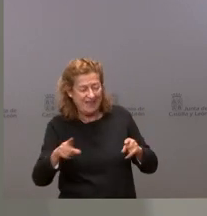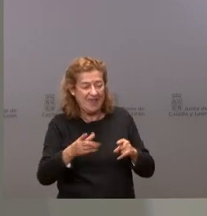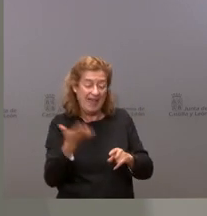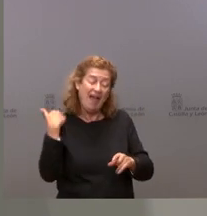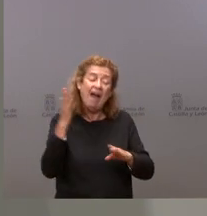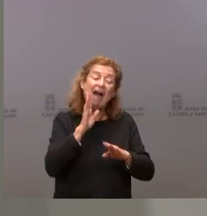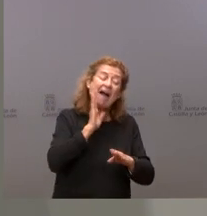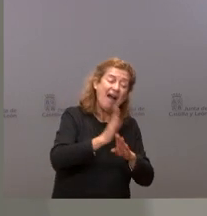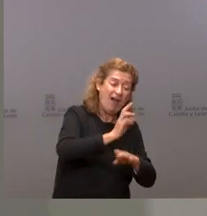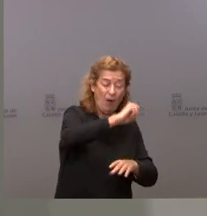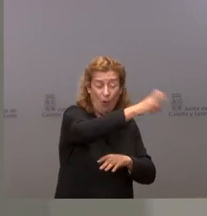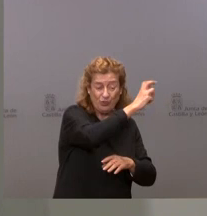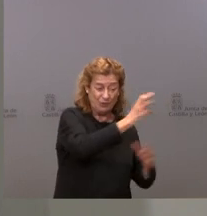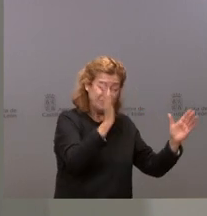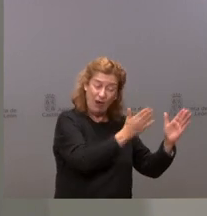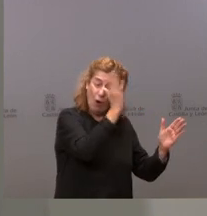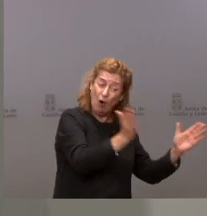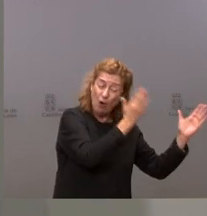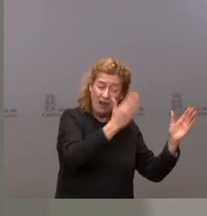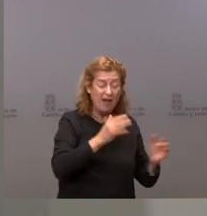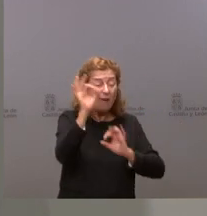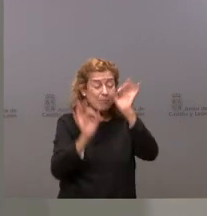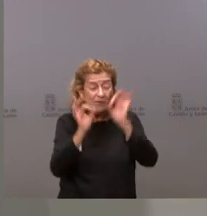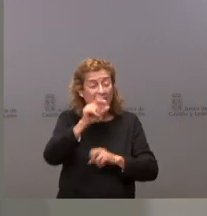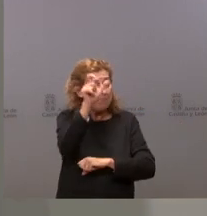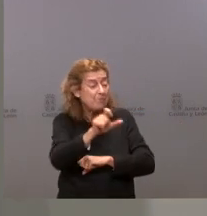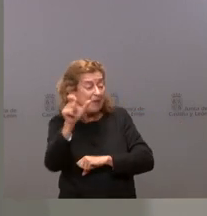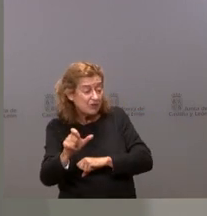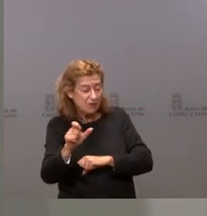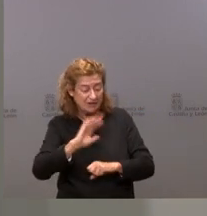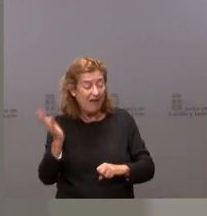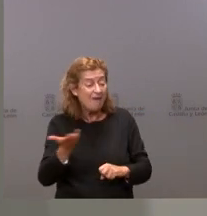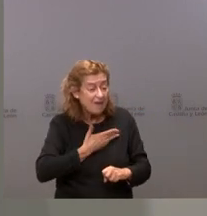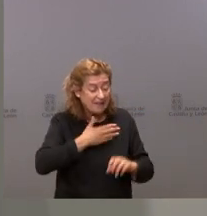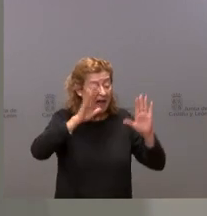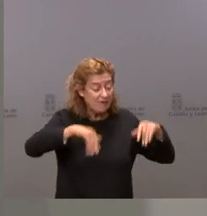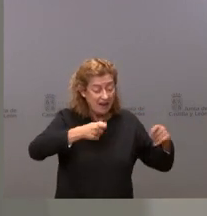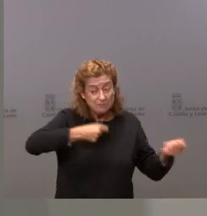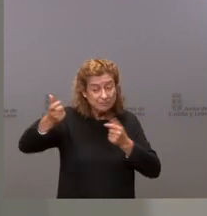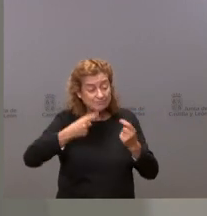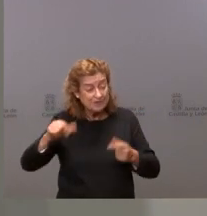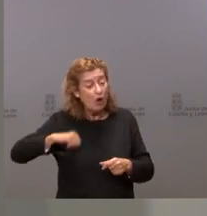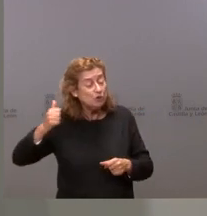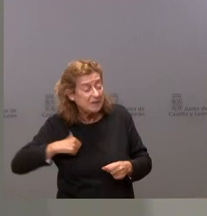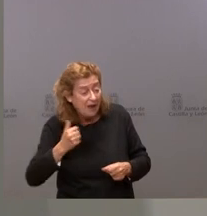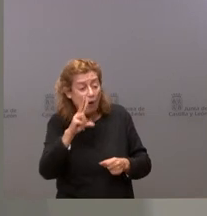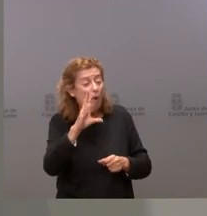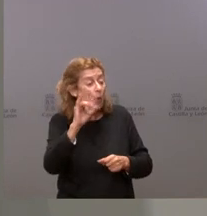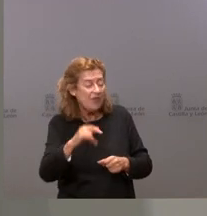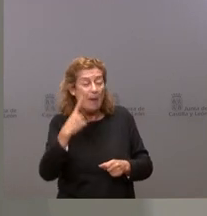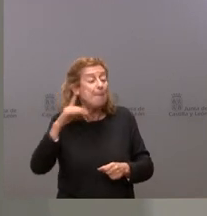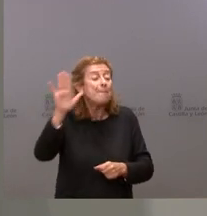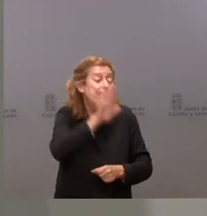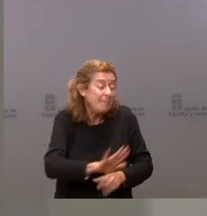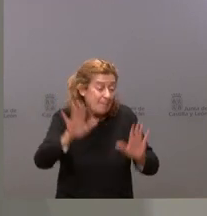olas, el porcentaje de personas que son afectadas y que acaban en hospital o en UCI, parece que son,